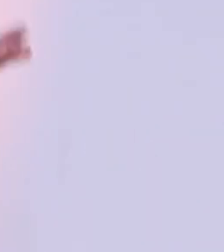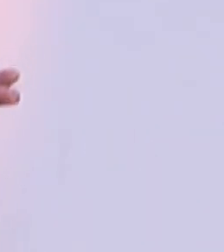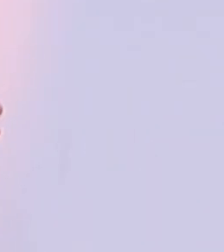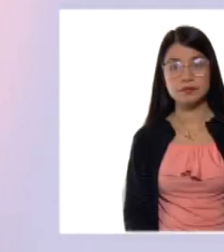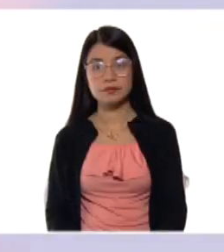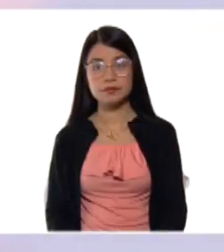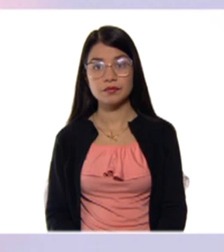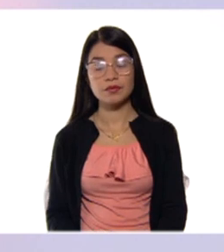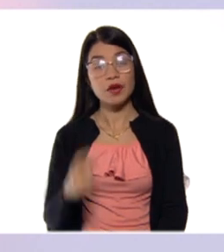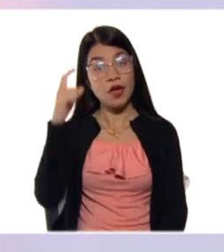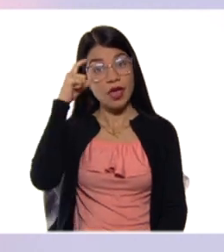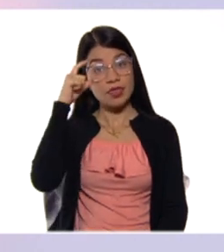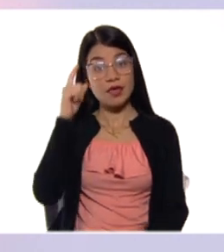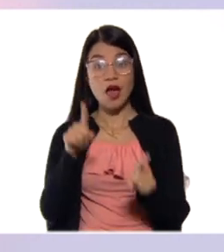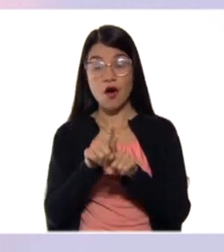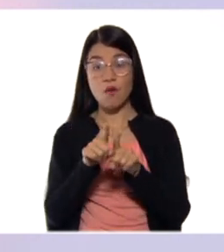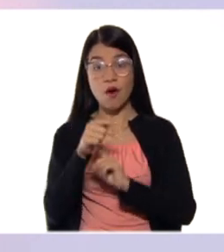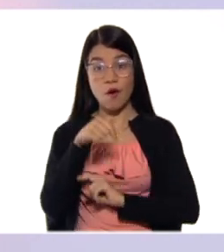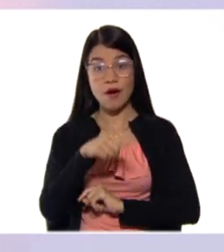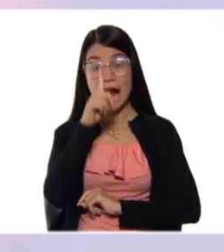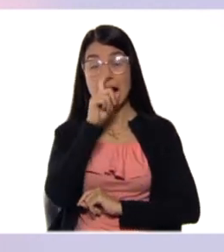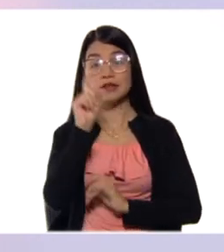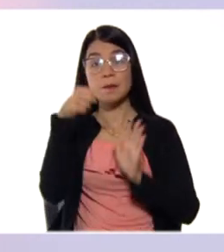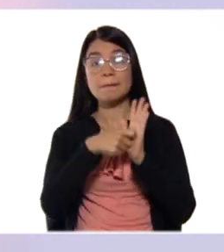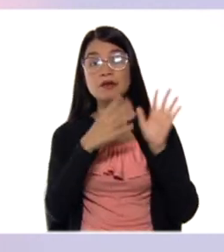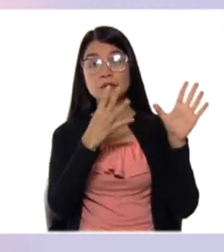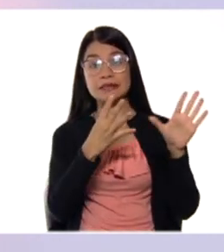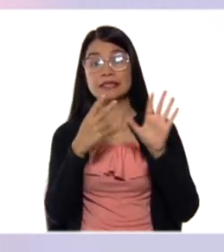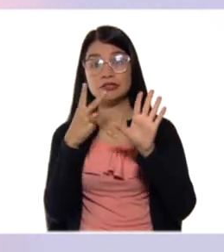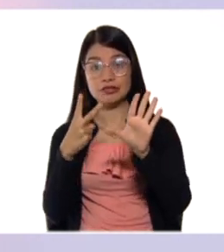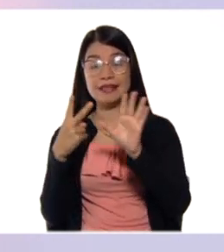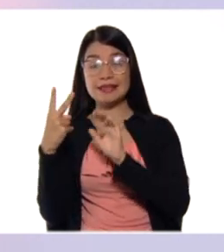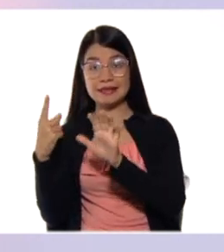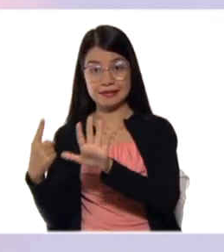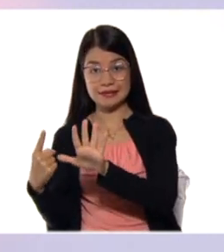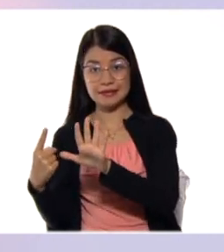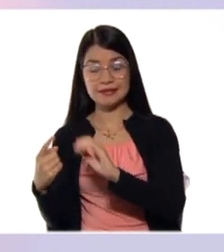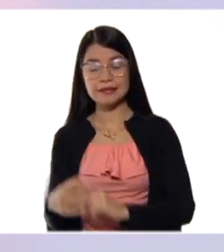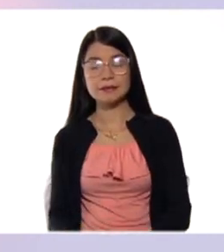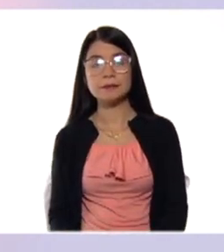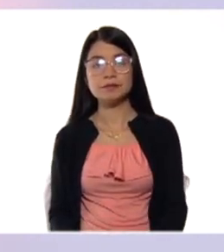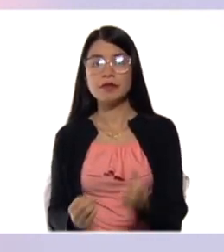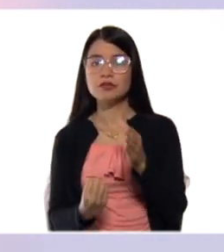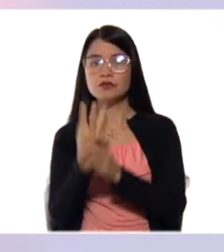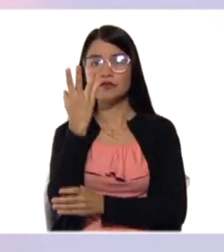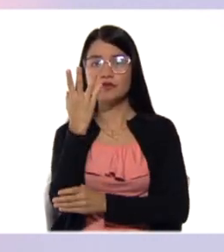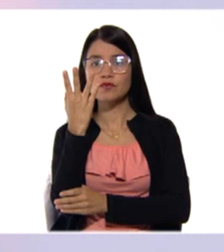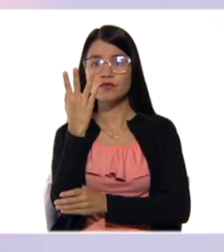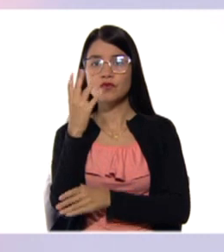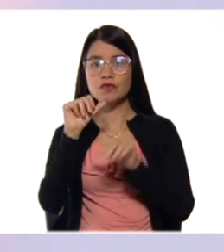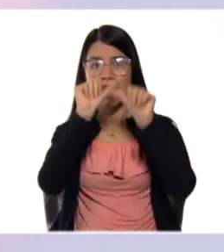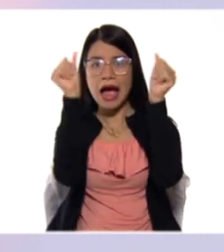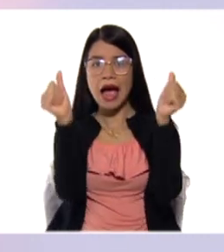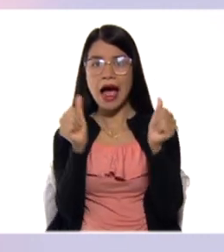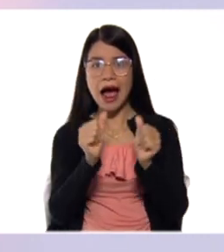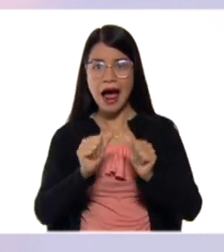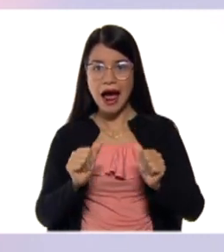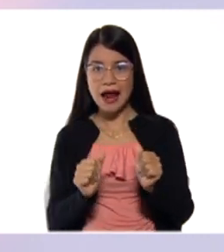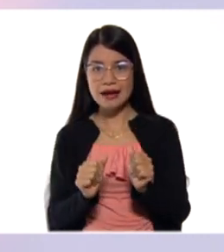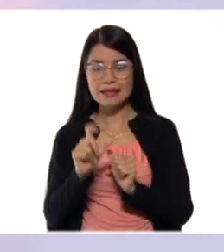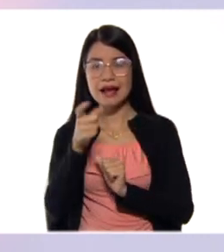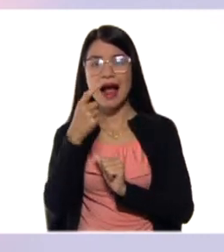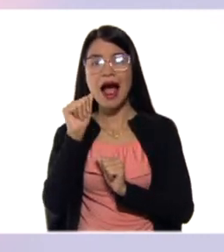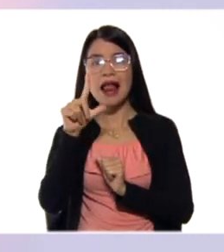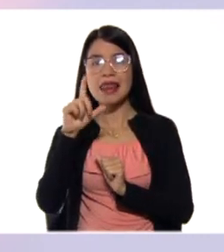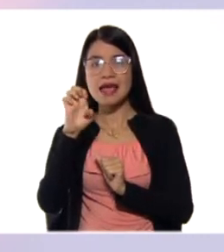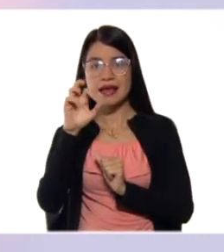Un día como hoy, desde el año 1976, se funda la Galería de Arte Nacional, uno de